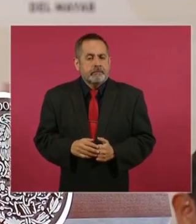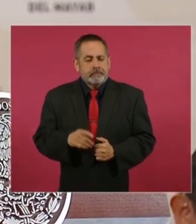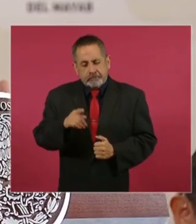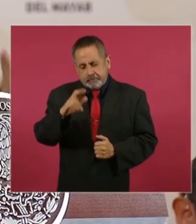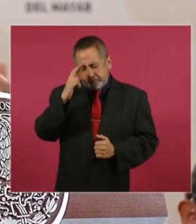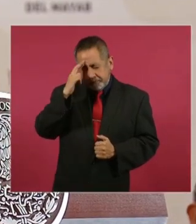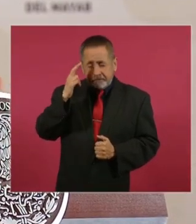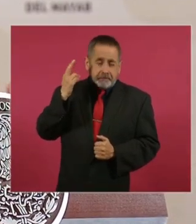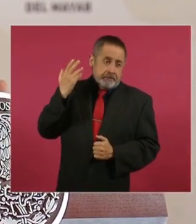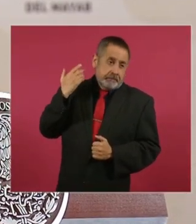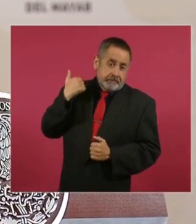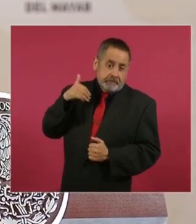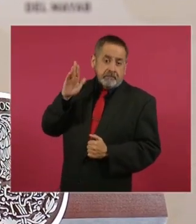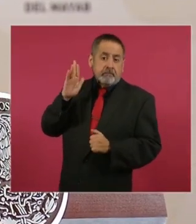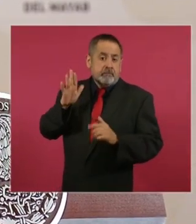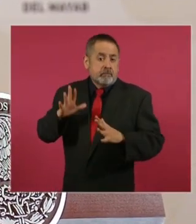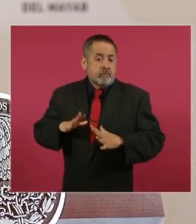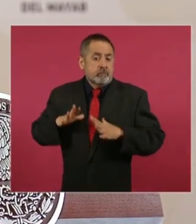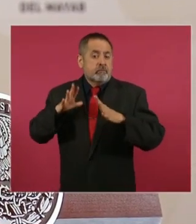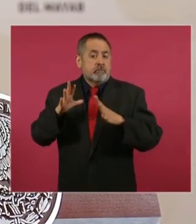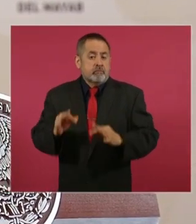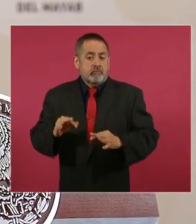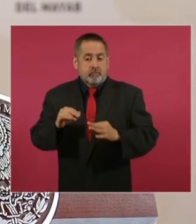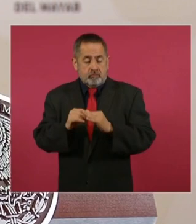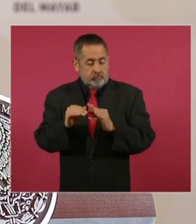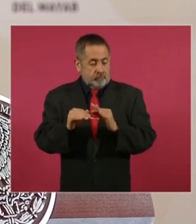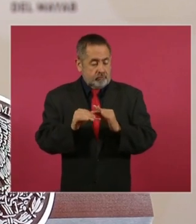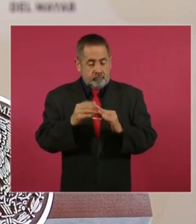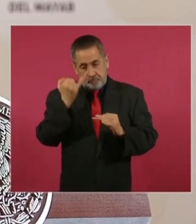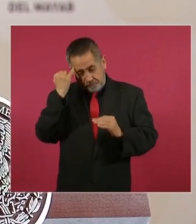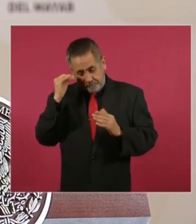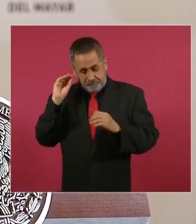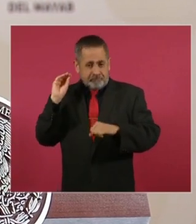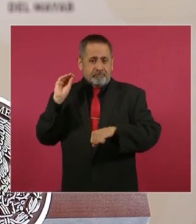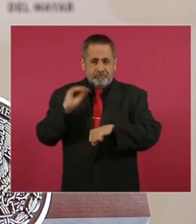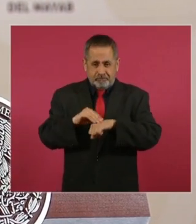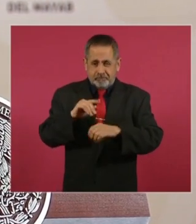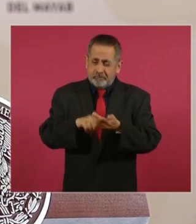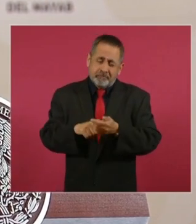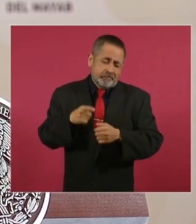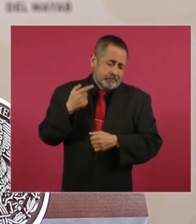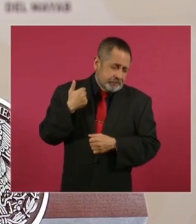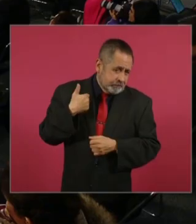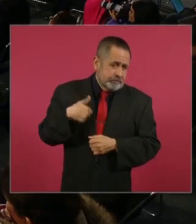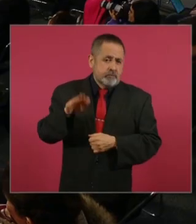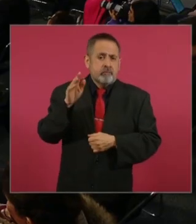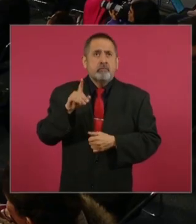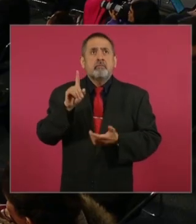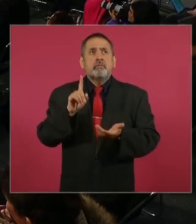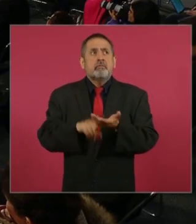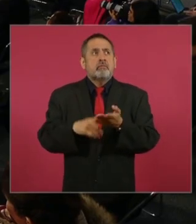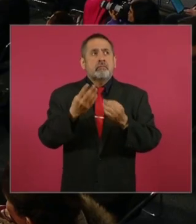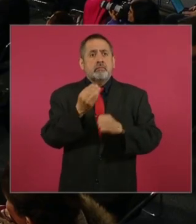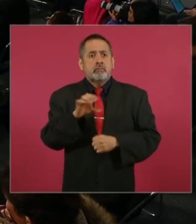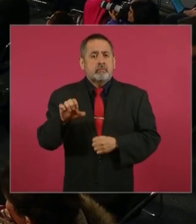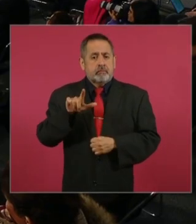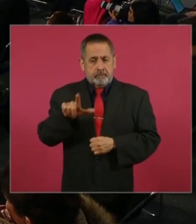la Constitución original de 1917.